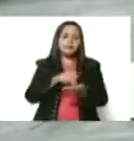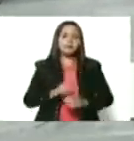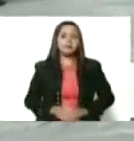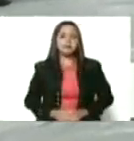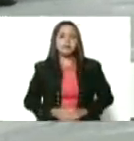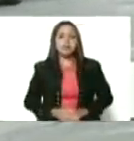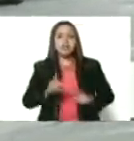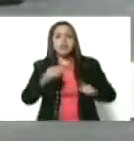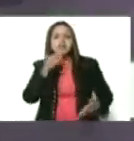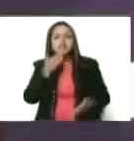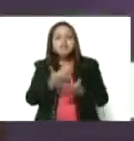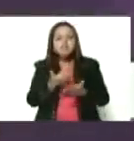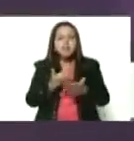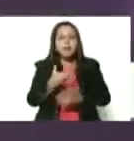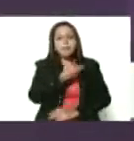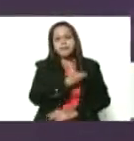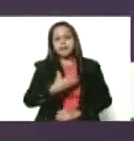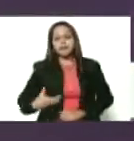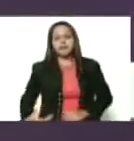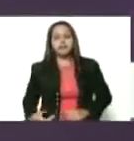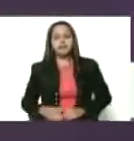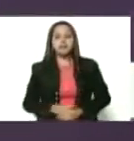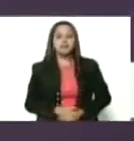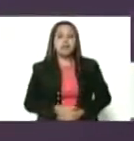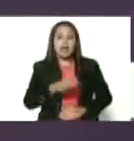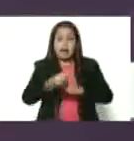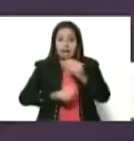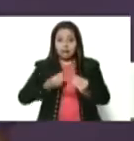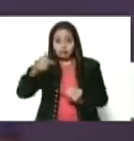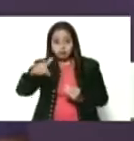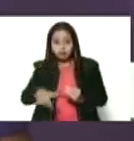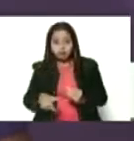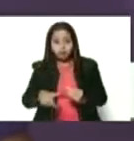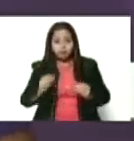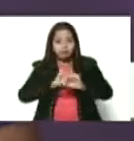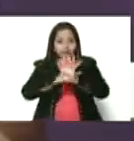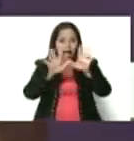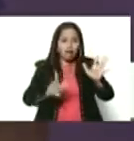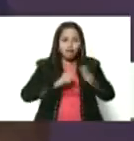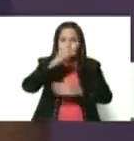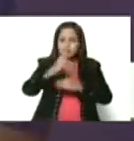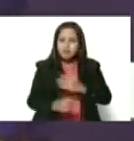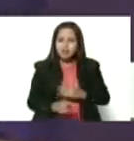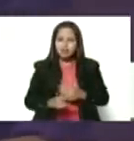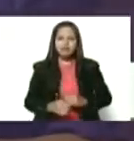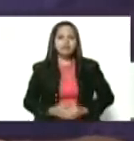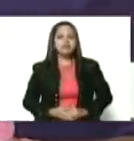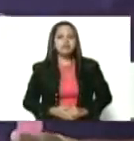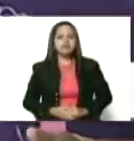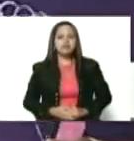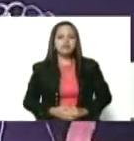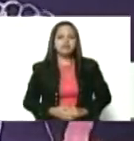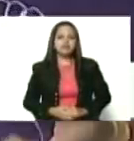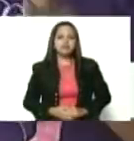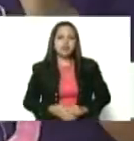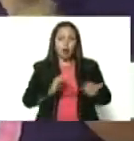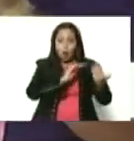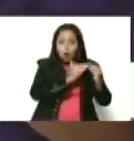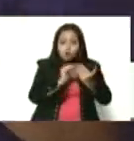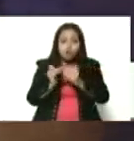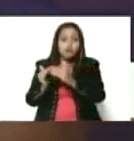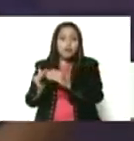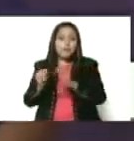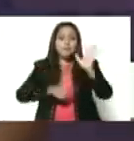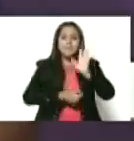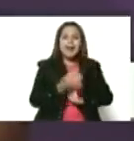darle también las gracias, Presidente, por crear aquí y cristalizar un proyecto que ya nosotros en las comunidades tenemos